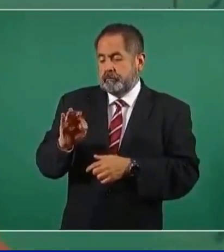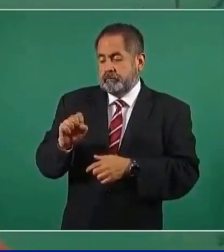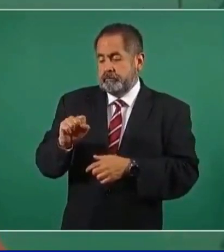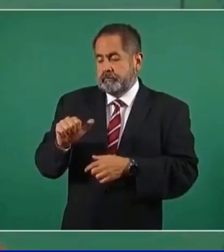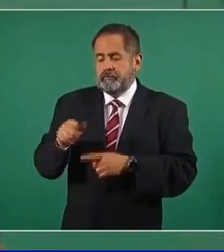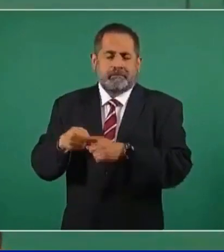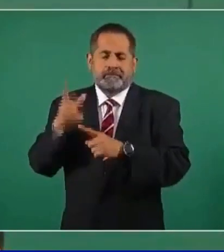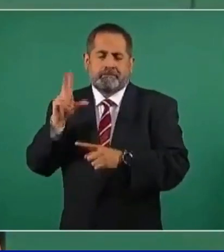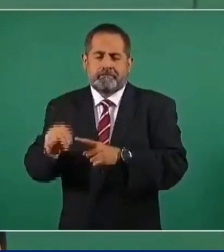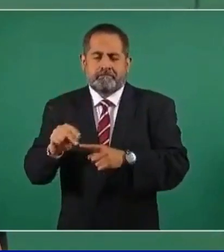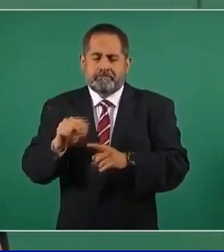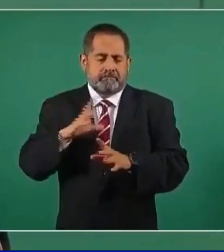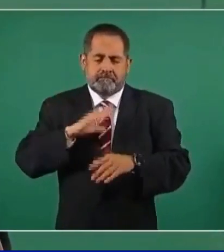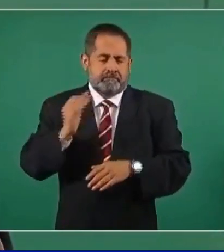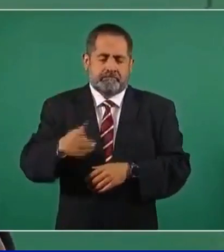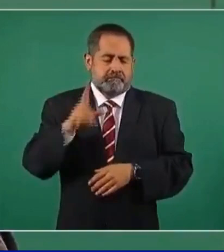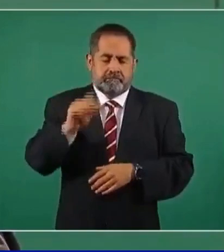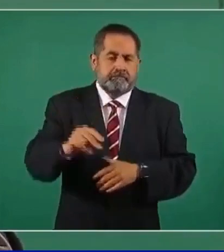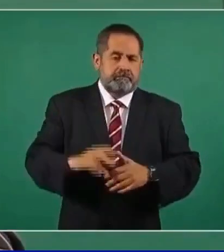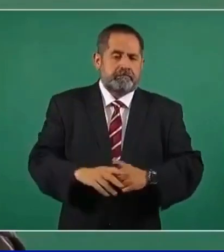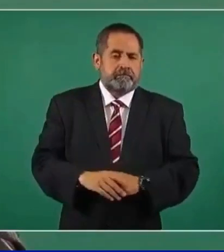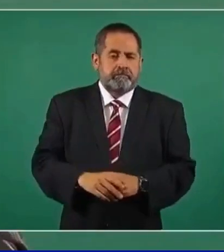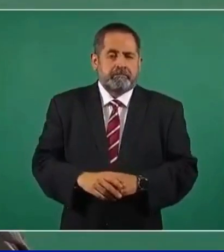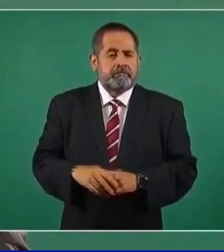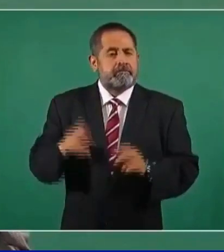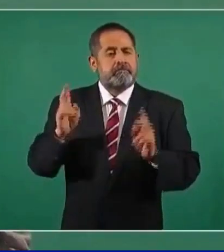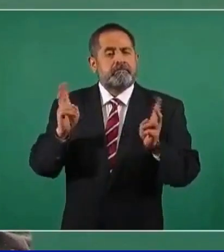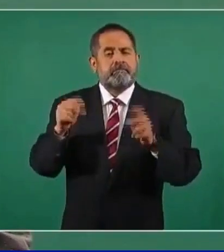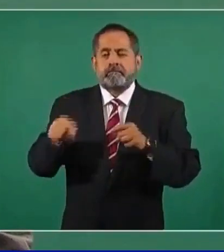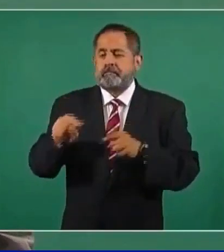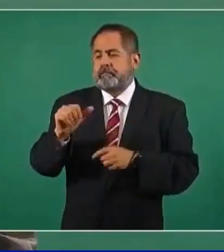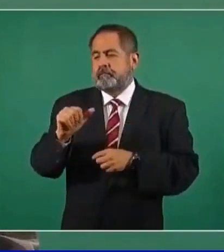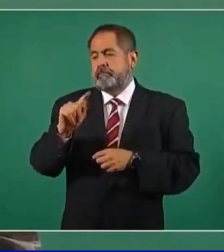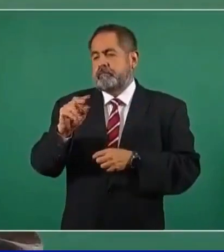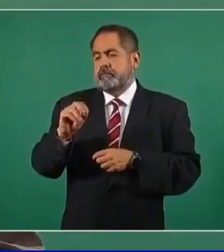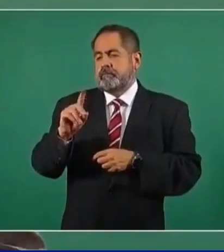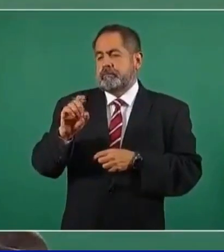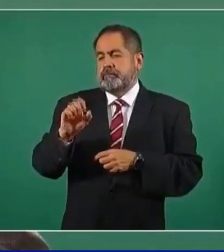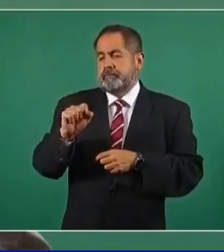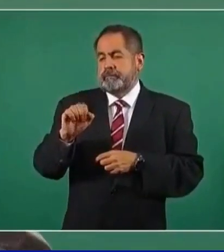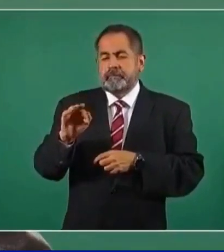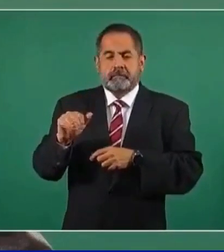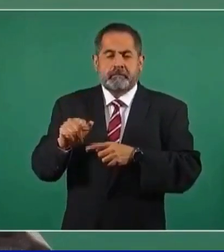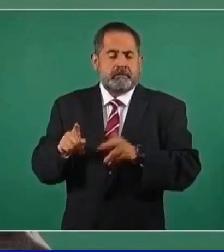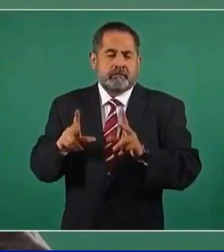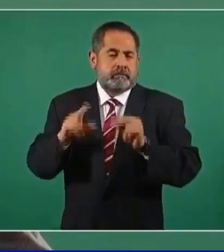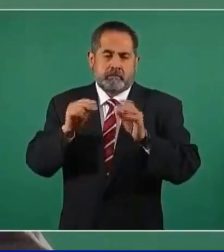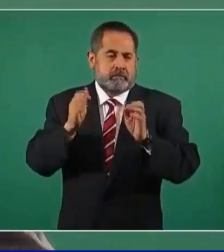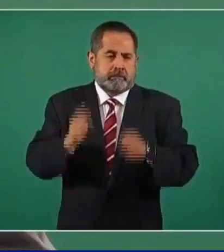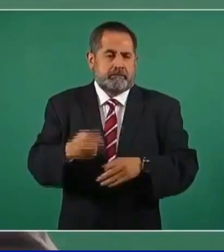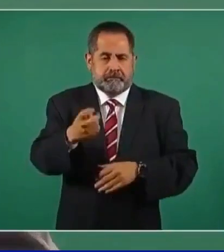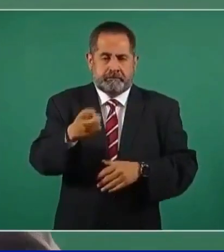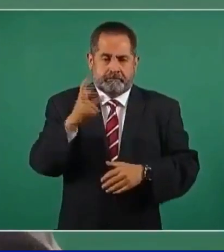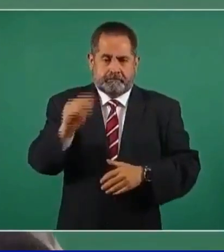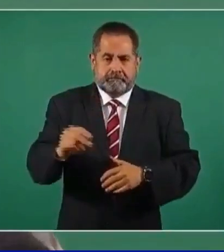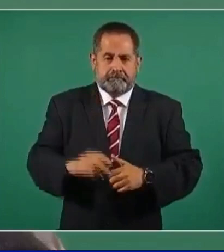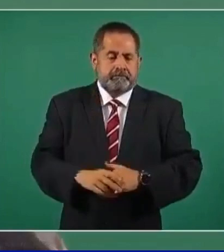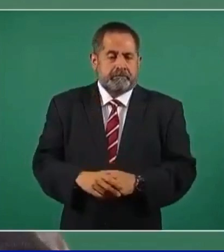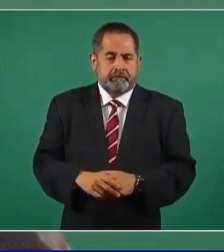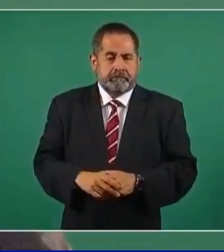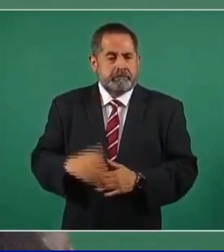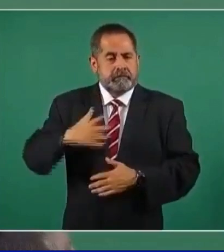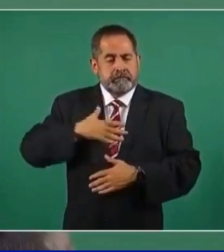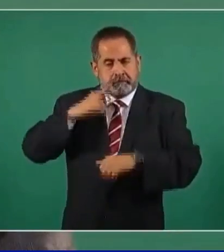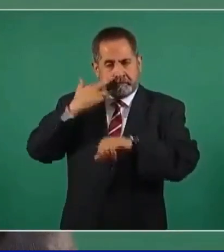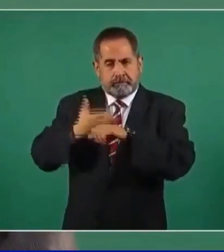grupos llamados autodefensa. Nosotros no aceptamos eso y es